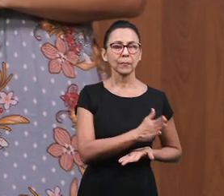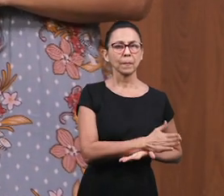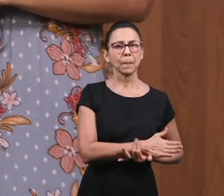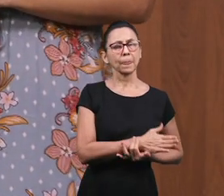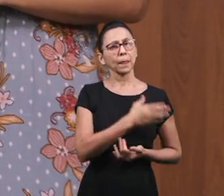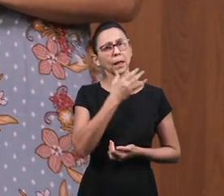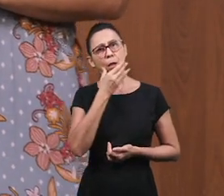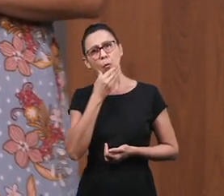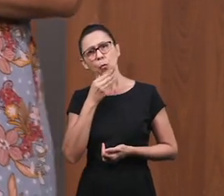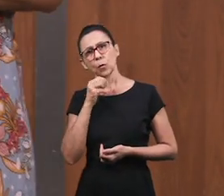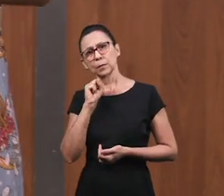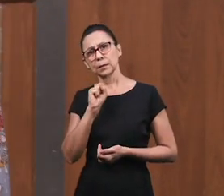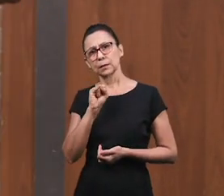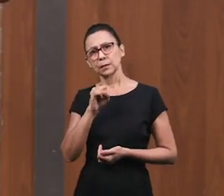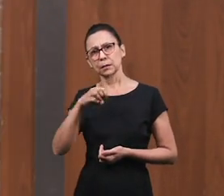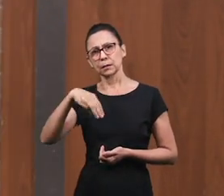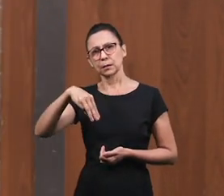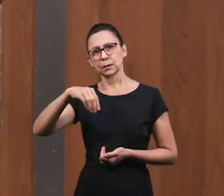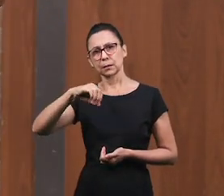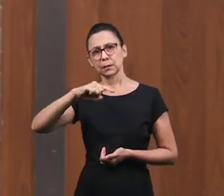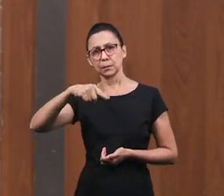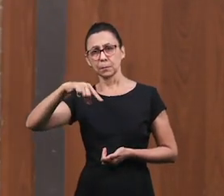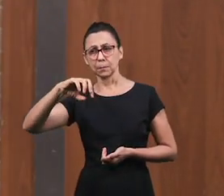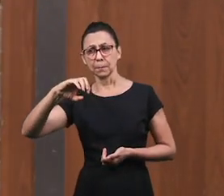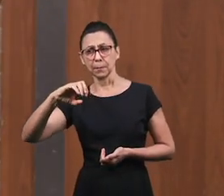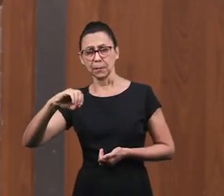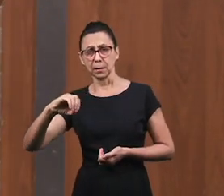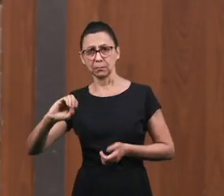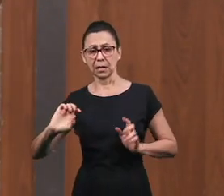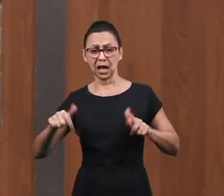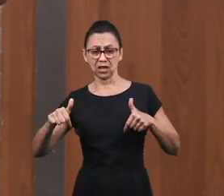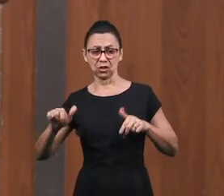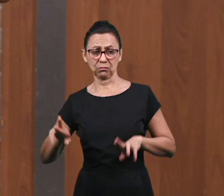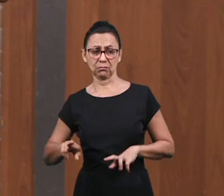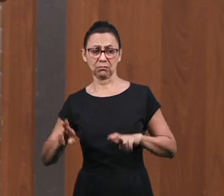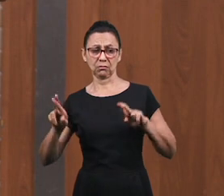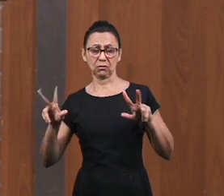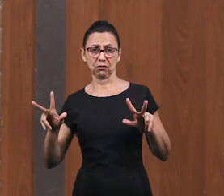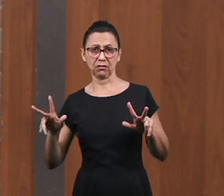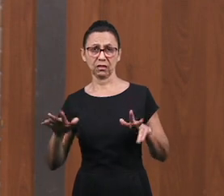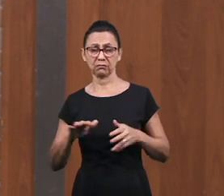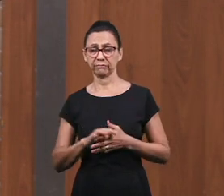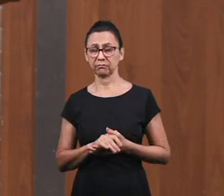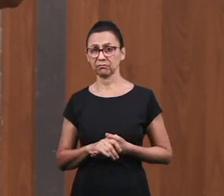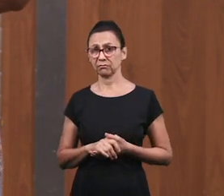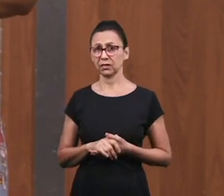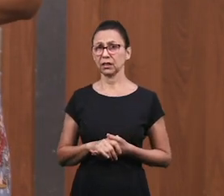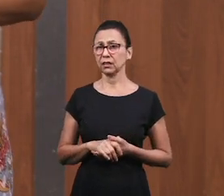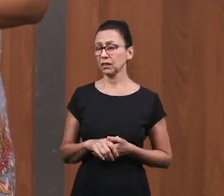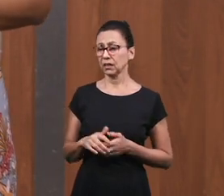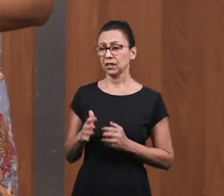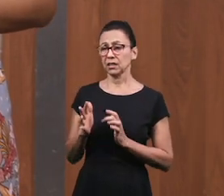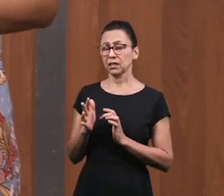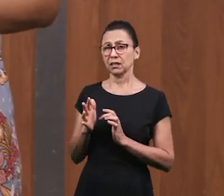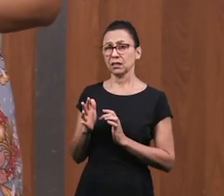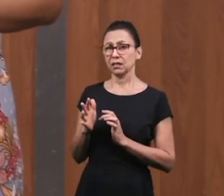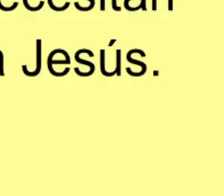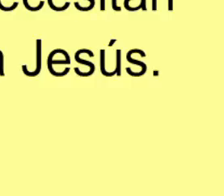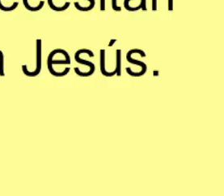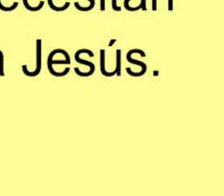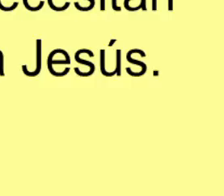actitud De Simón Fue muy Diferente De aquella mujer Para Simón Jesús No era importante